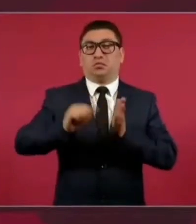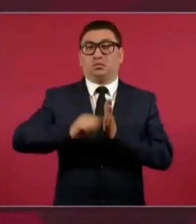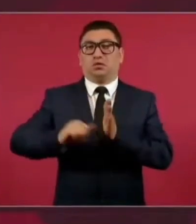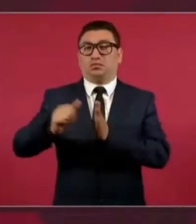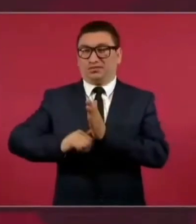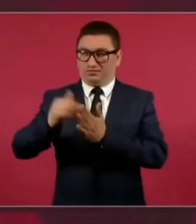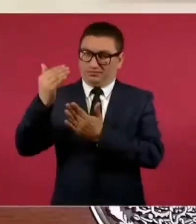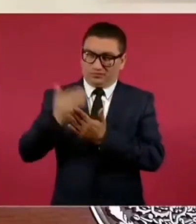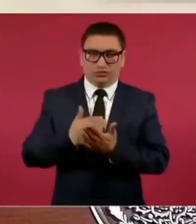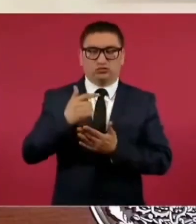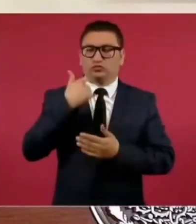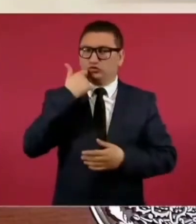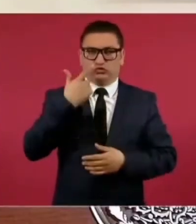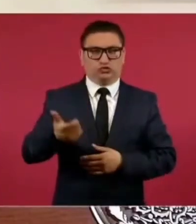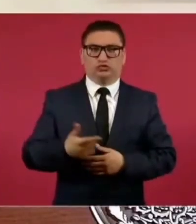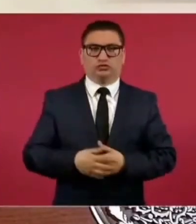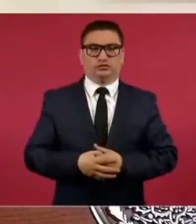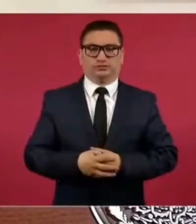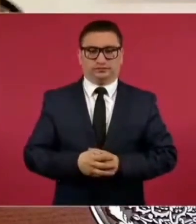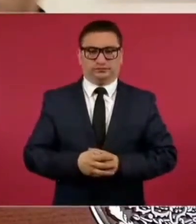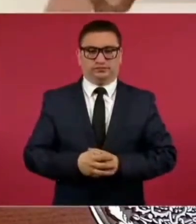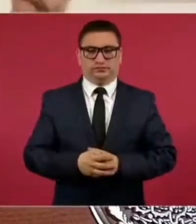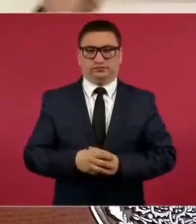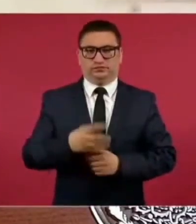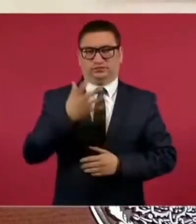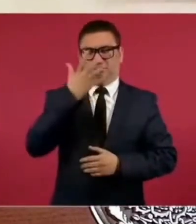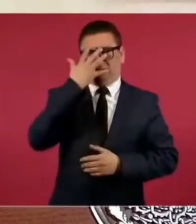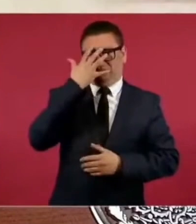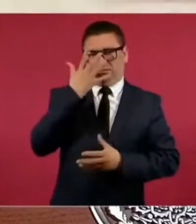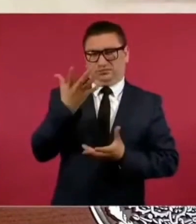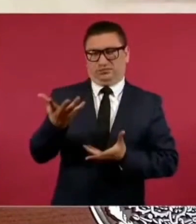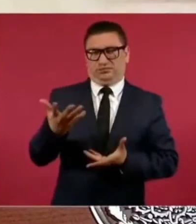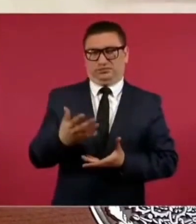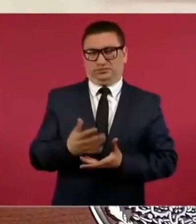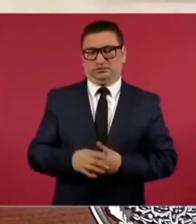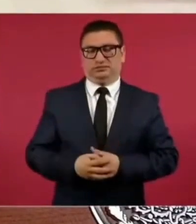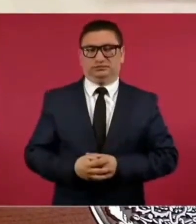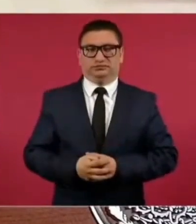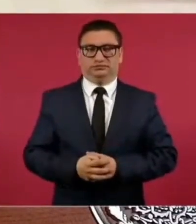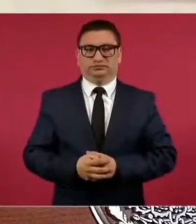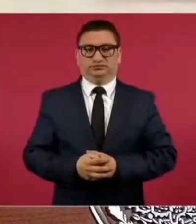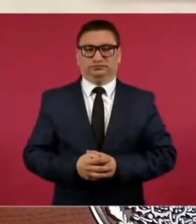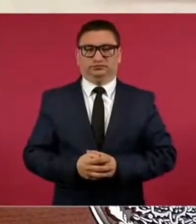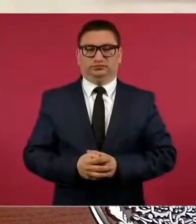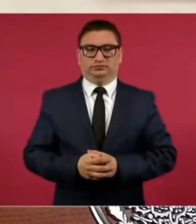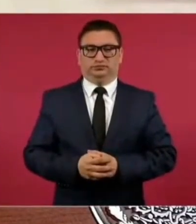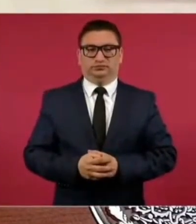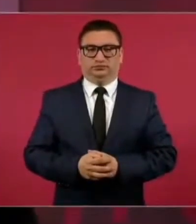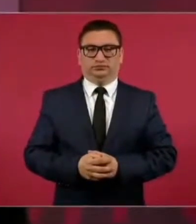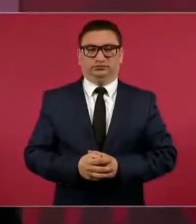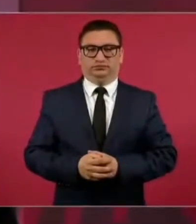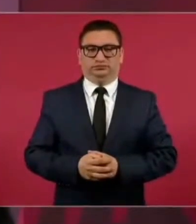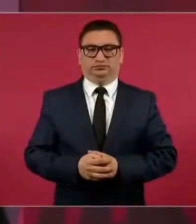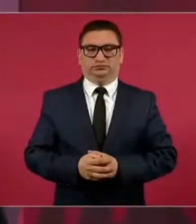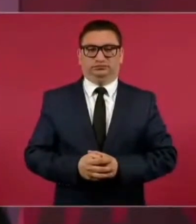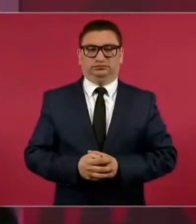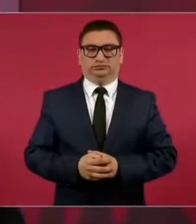la vergüenza de que